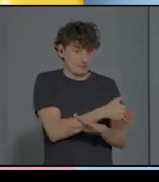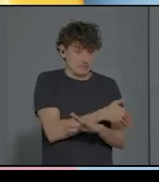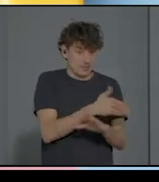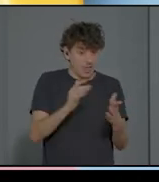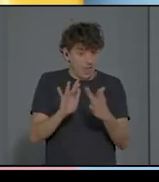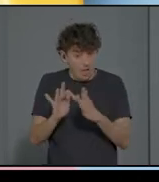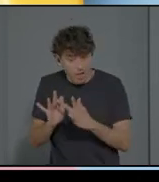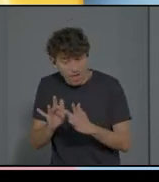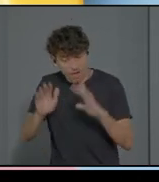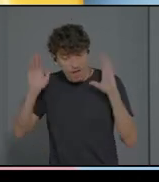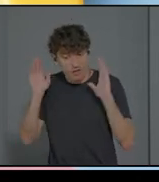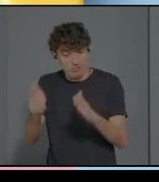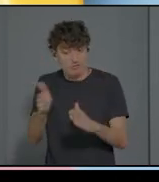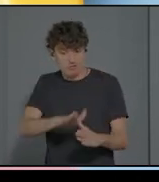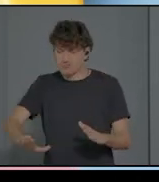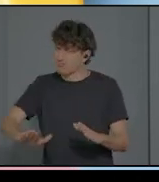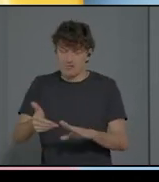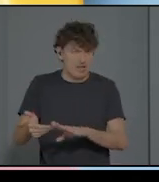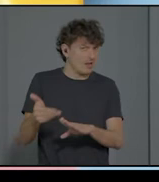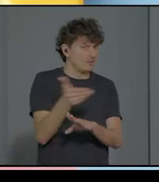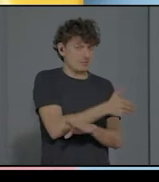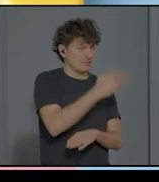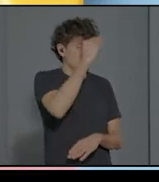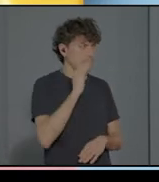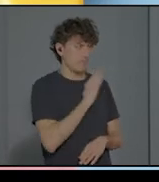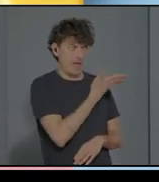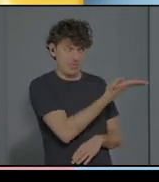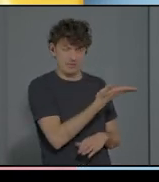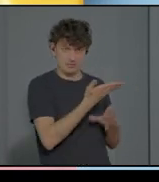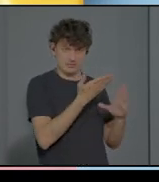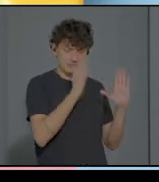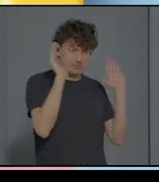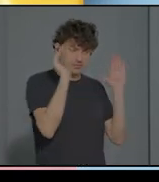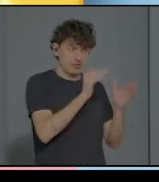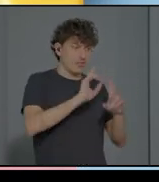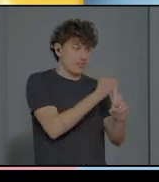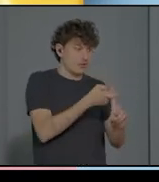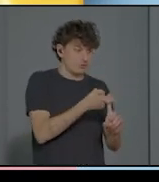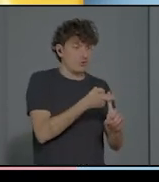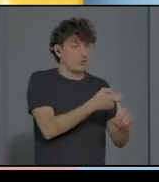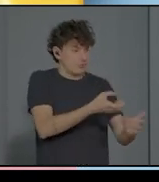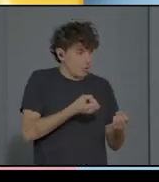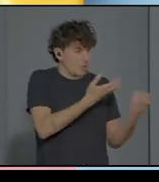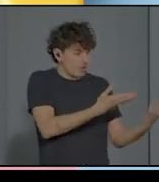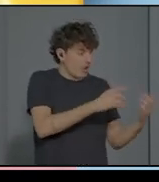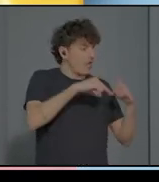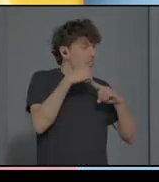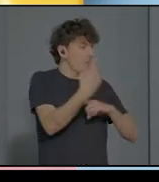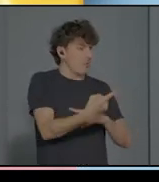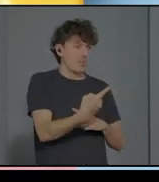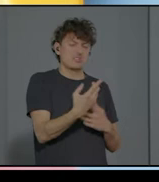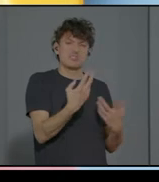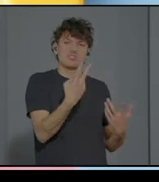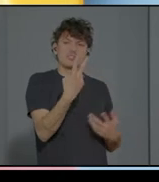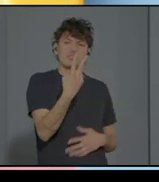Por lo tanto, el diagnóstico se comunica y luego, pues, celebramos dos, tres o cuatro encuentros